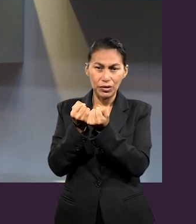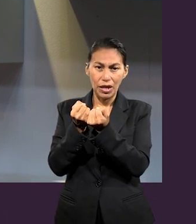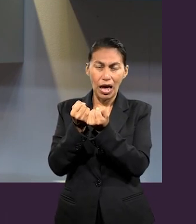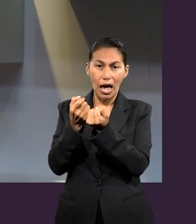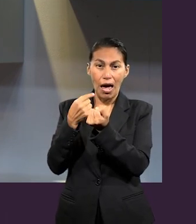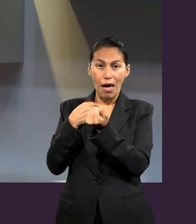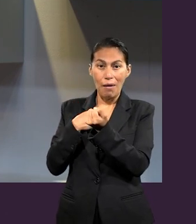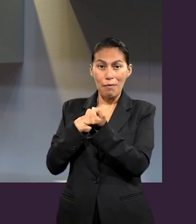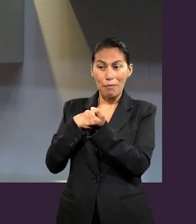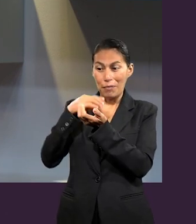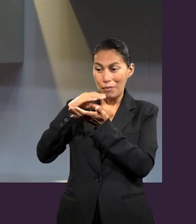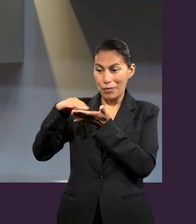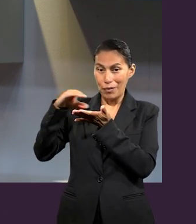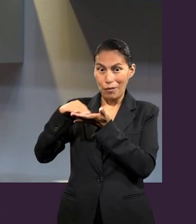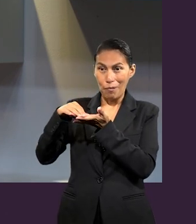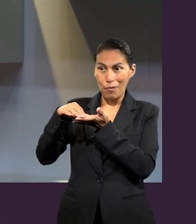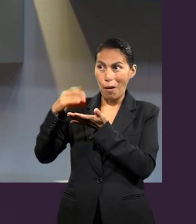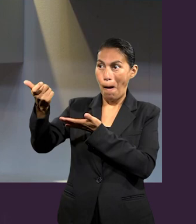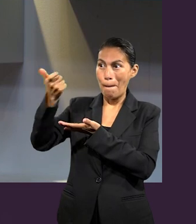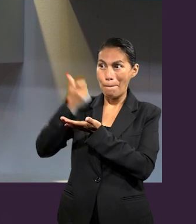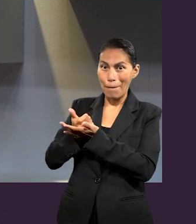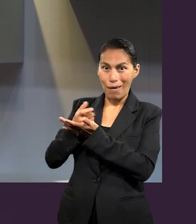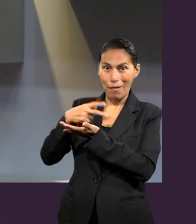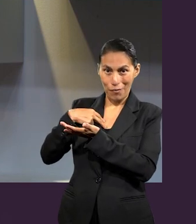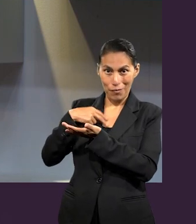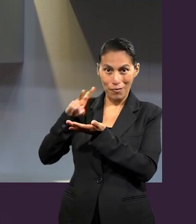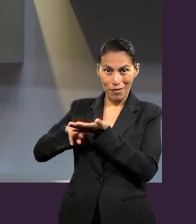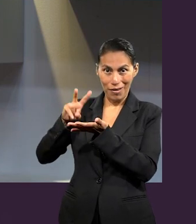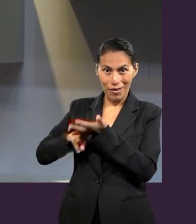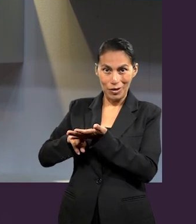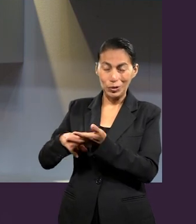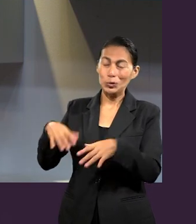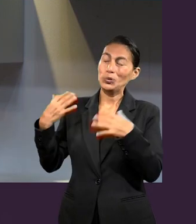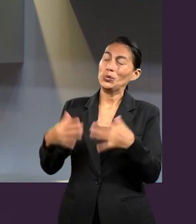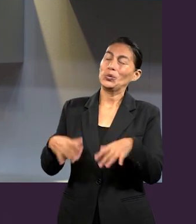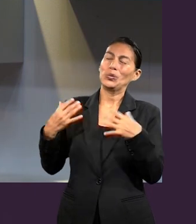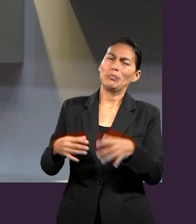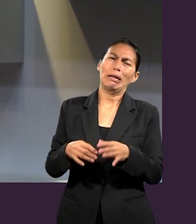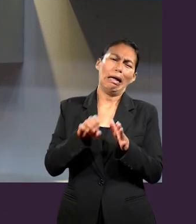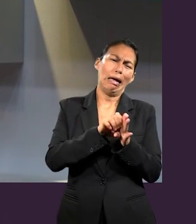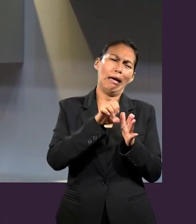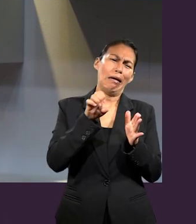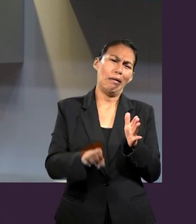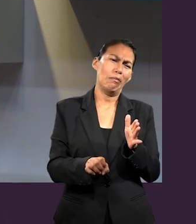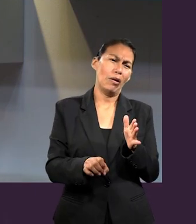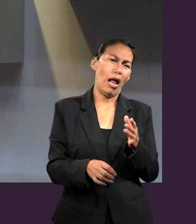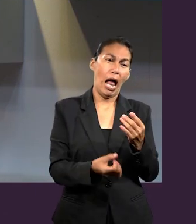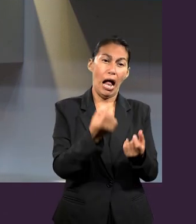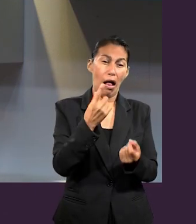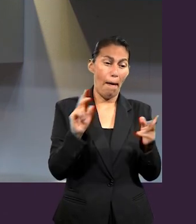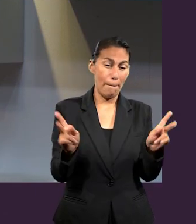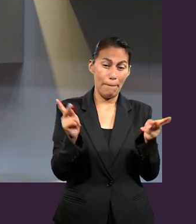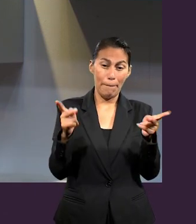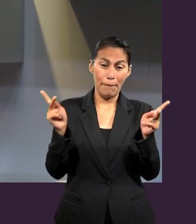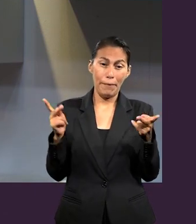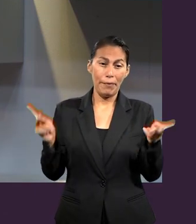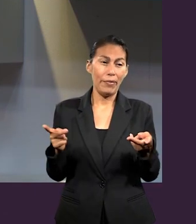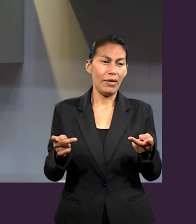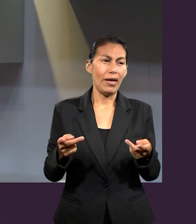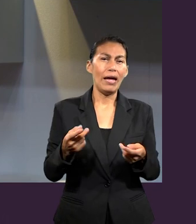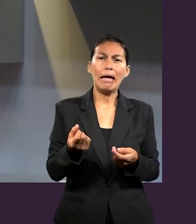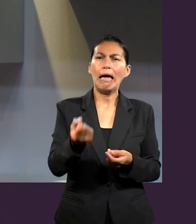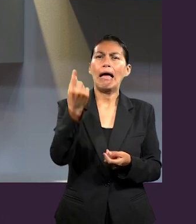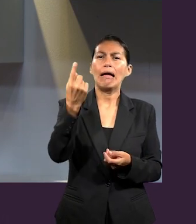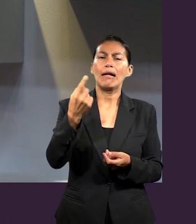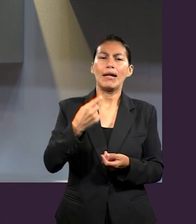me compró, es decir, alguien pagó por mí. Es como estar en una subasta, ¿no? Estar en una subasta y